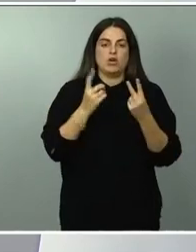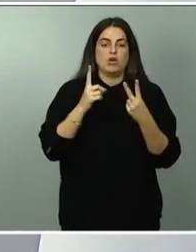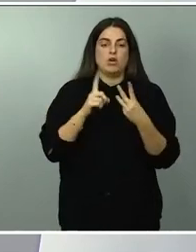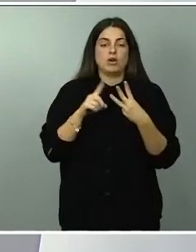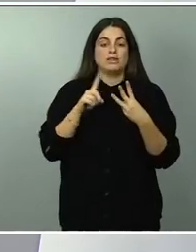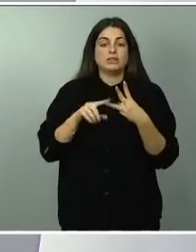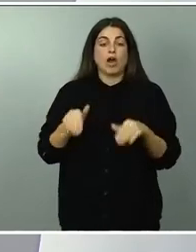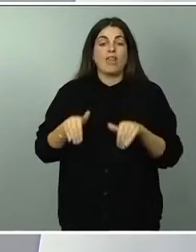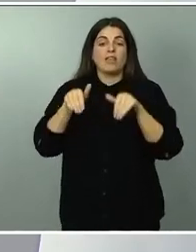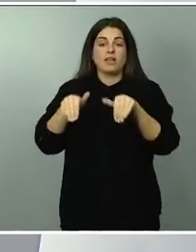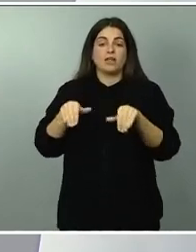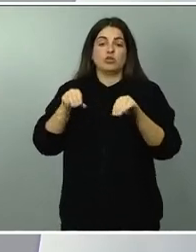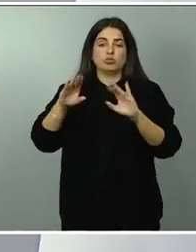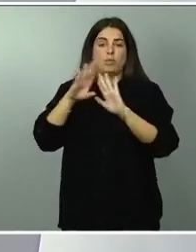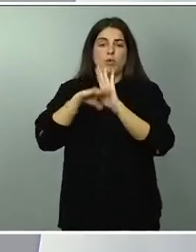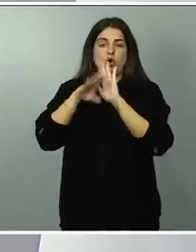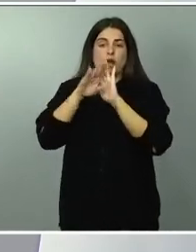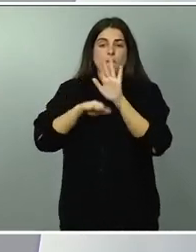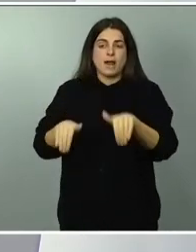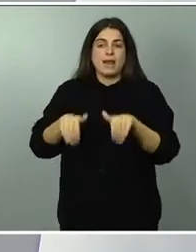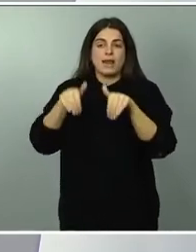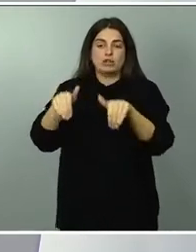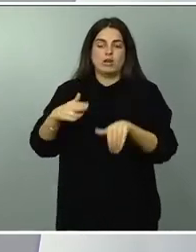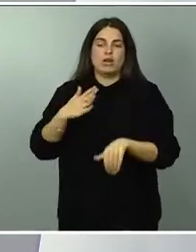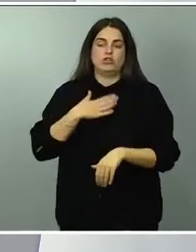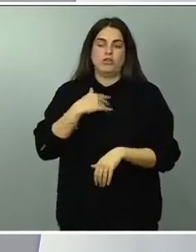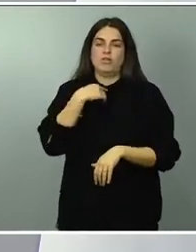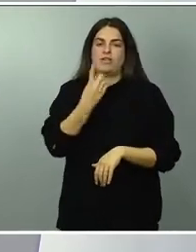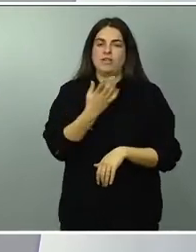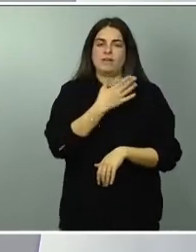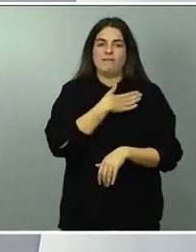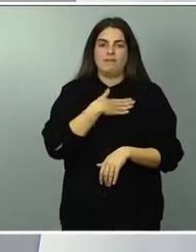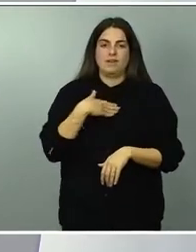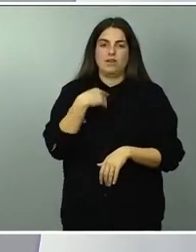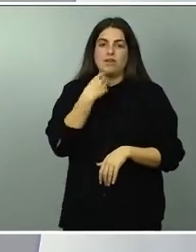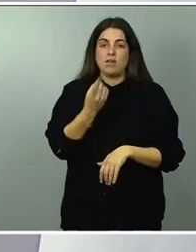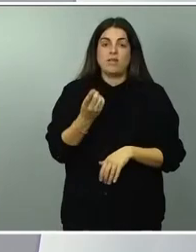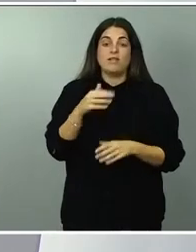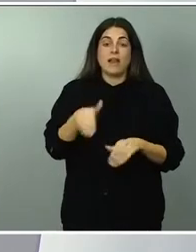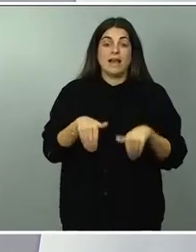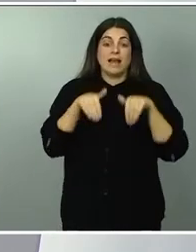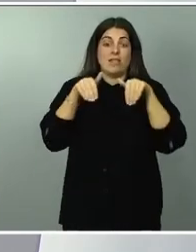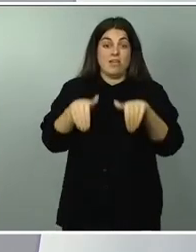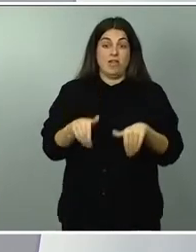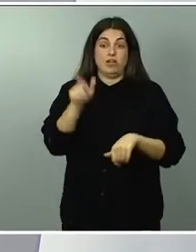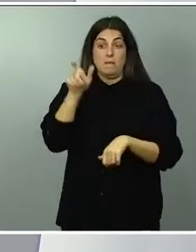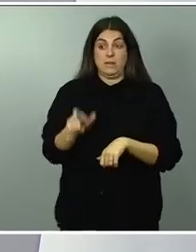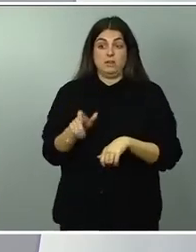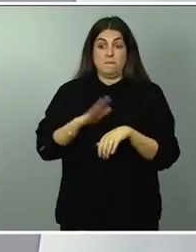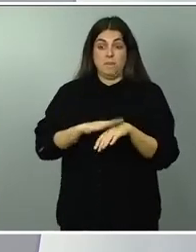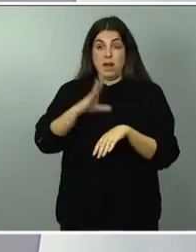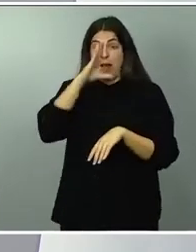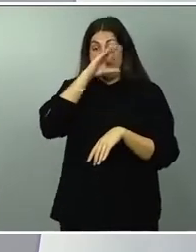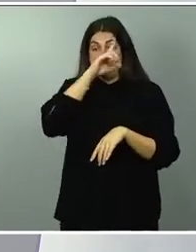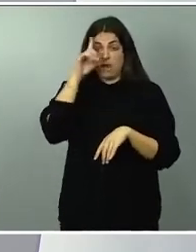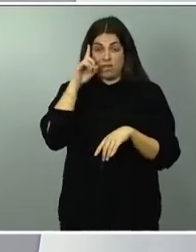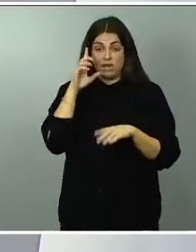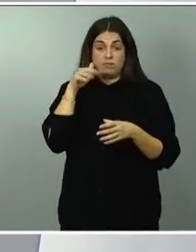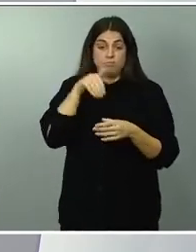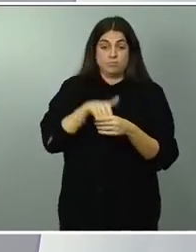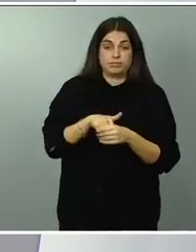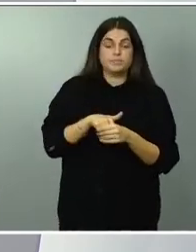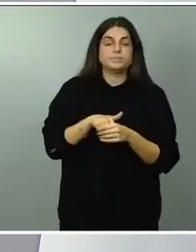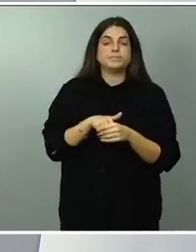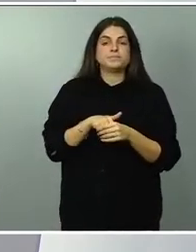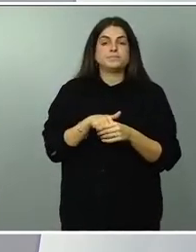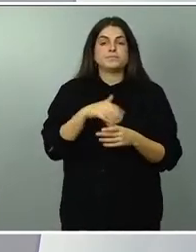lo que le puedo afirmar es que el candidato de Madrid como el resto de candidatos desarrollan su programa en el programa